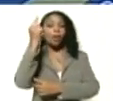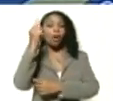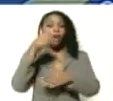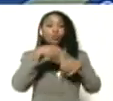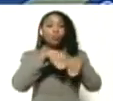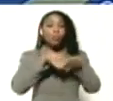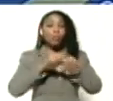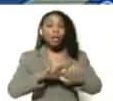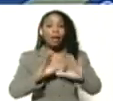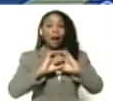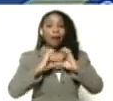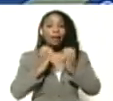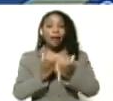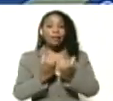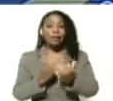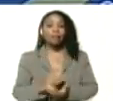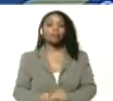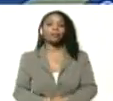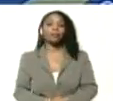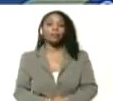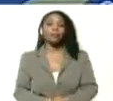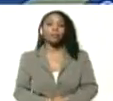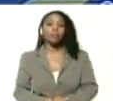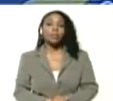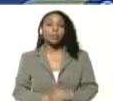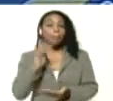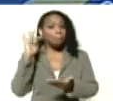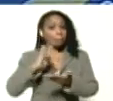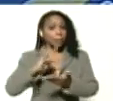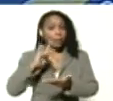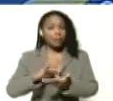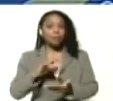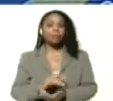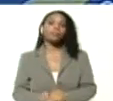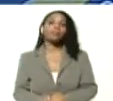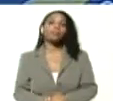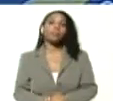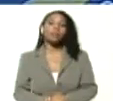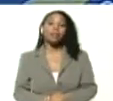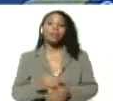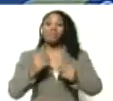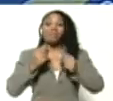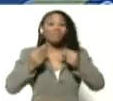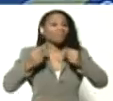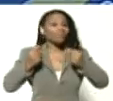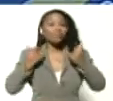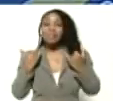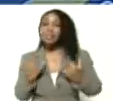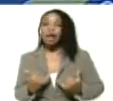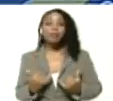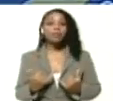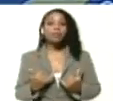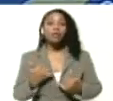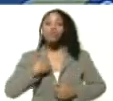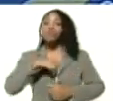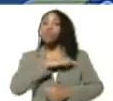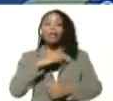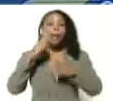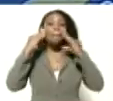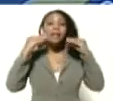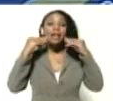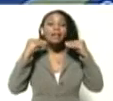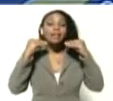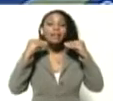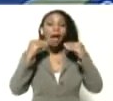las clases presenciales. E inmediatamente todos nuestros expertos